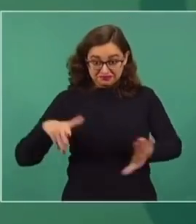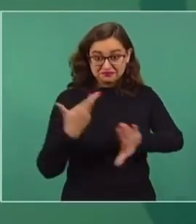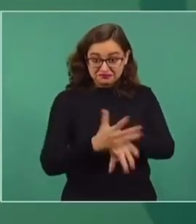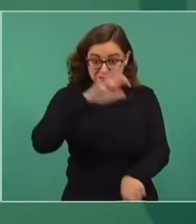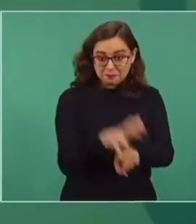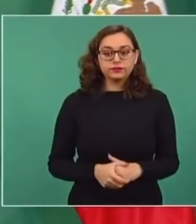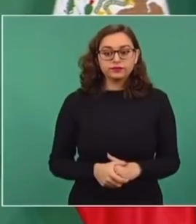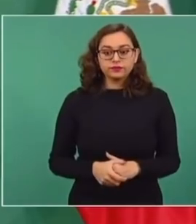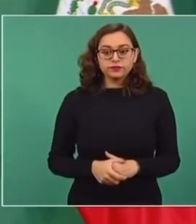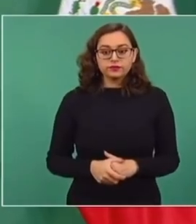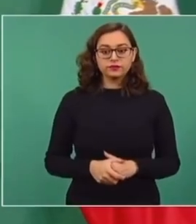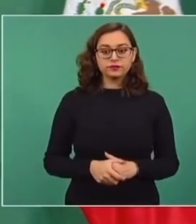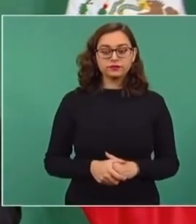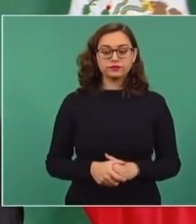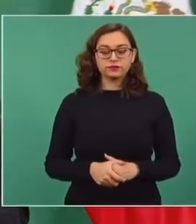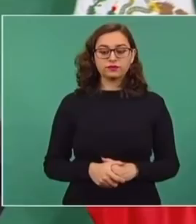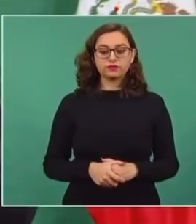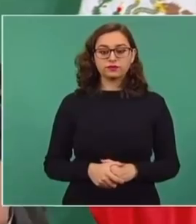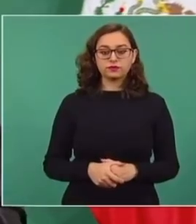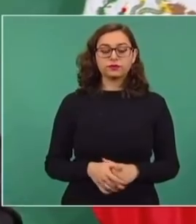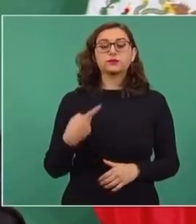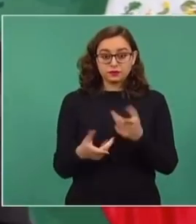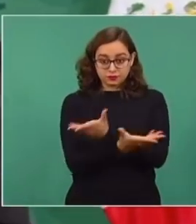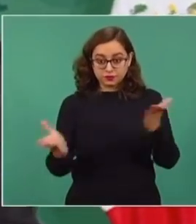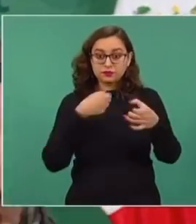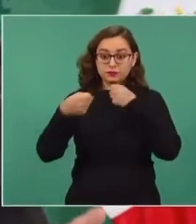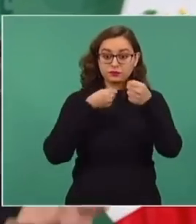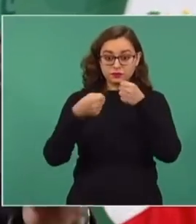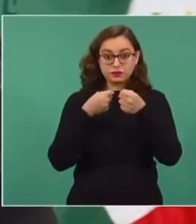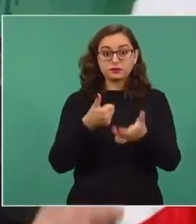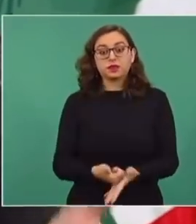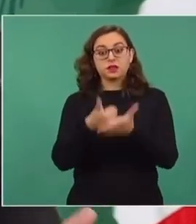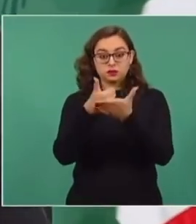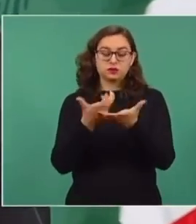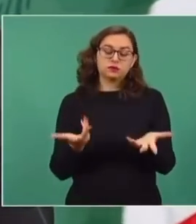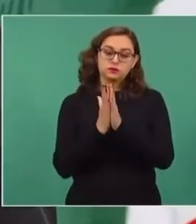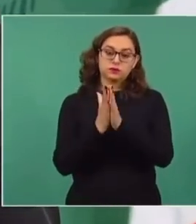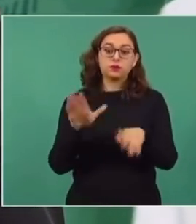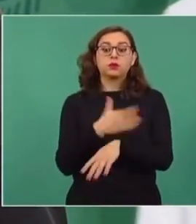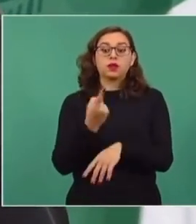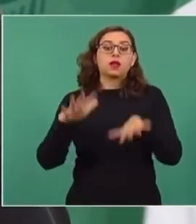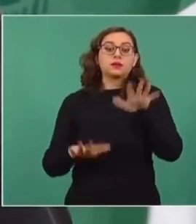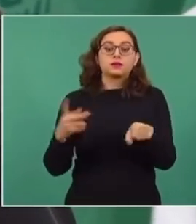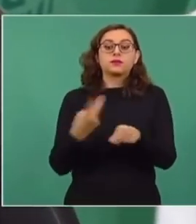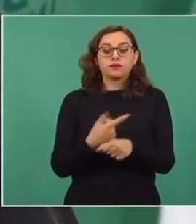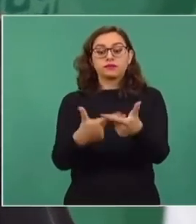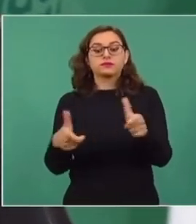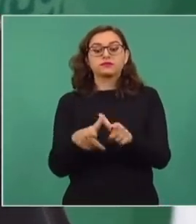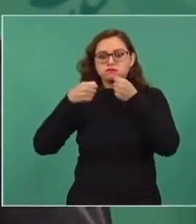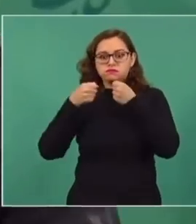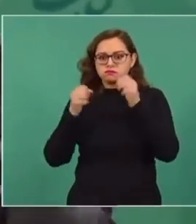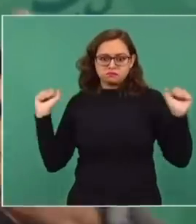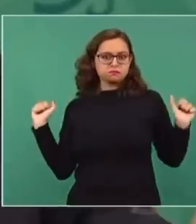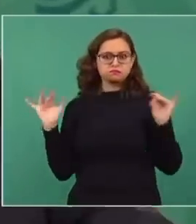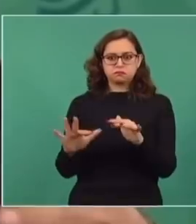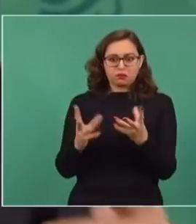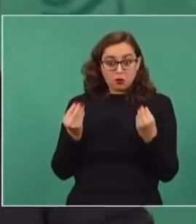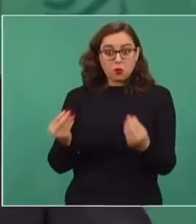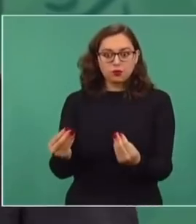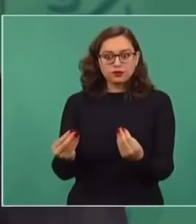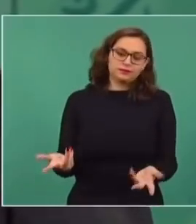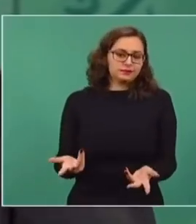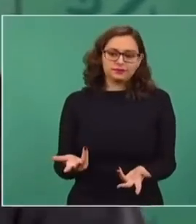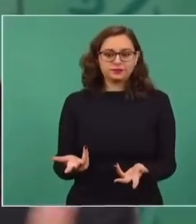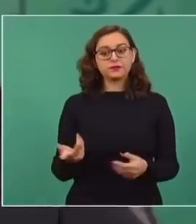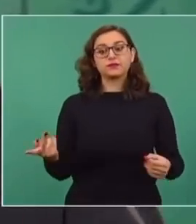a caer en ninguna provocación, pero también que nos ayuden los medios, porque hay veces que hay más periodistas que manifestantes, porque como también tenemos diferencias